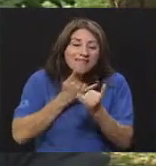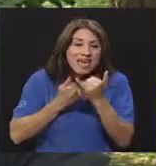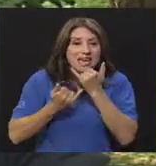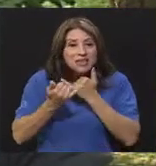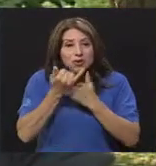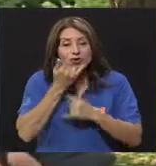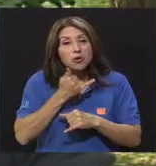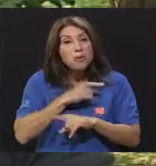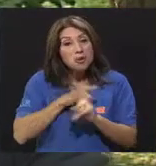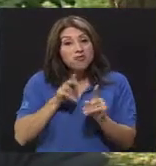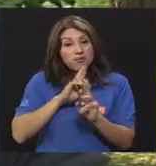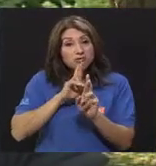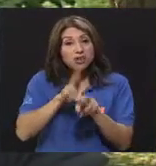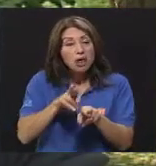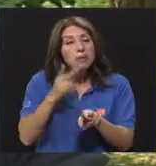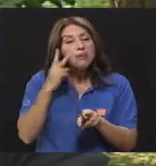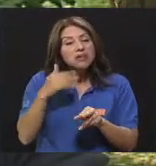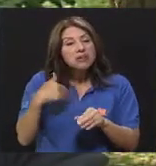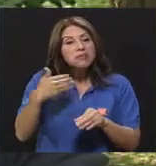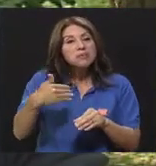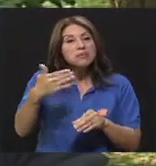viendo entre cinco a ocho años.